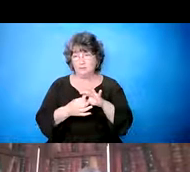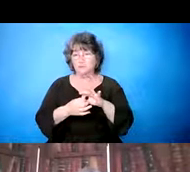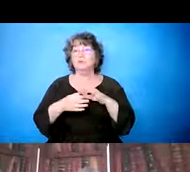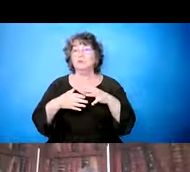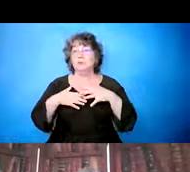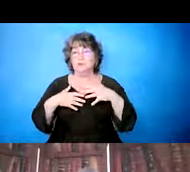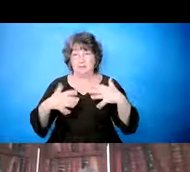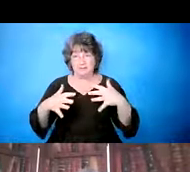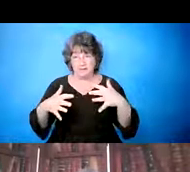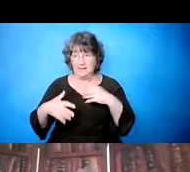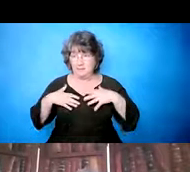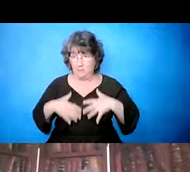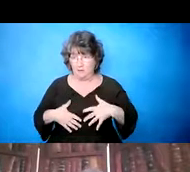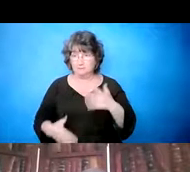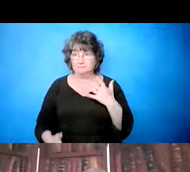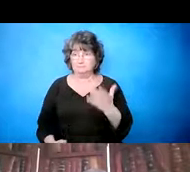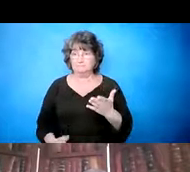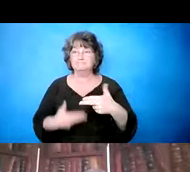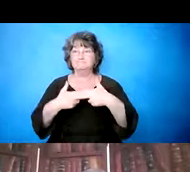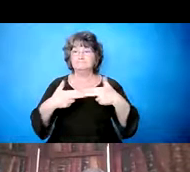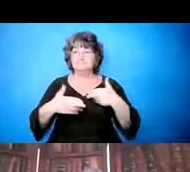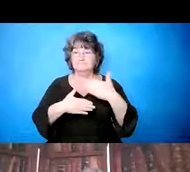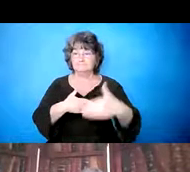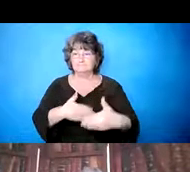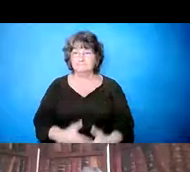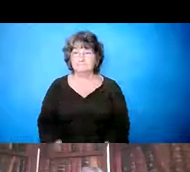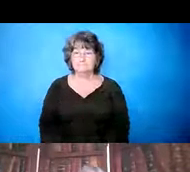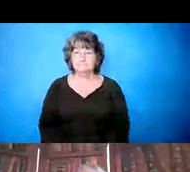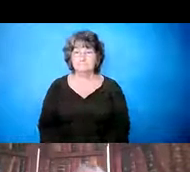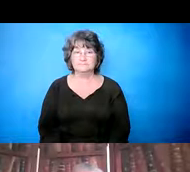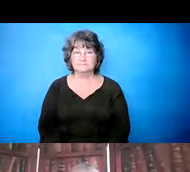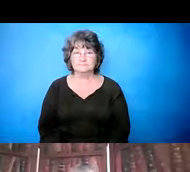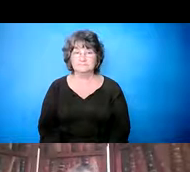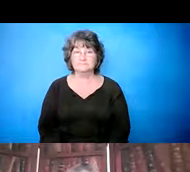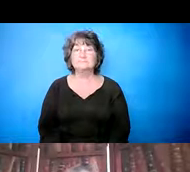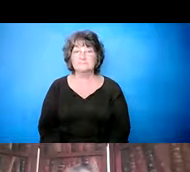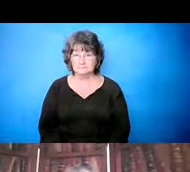Igual que, eh, eh, adultos de, eh, edad entre 18 y 24.